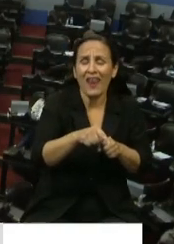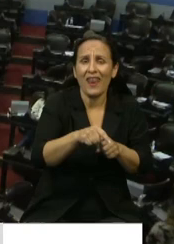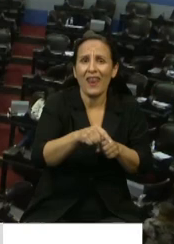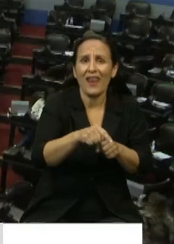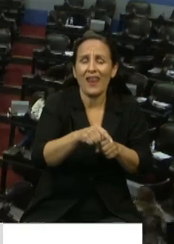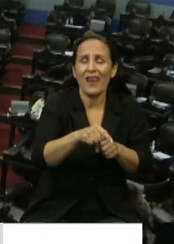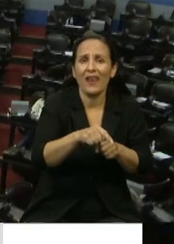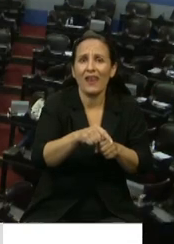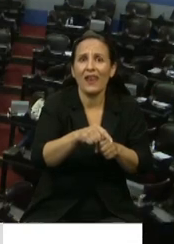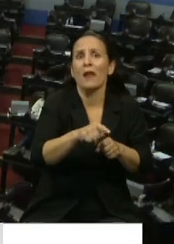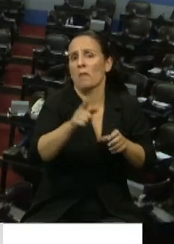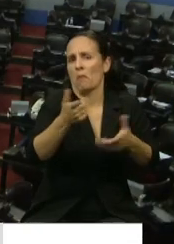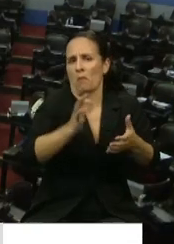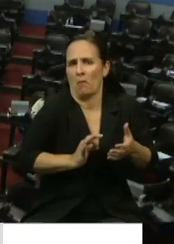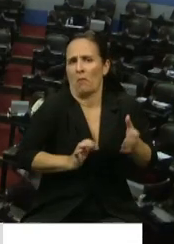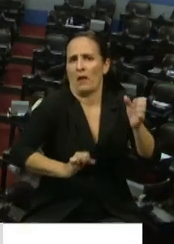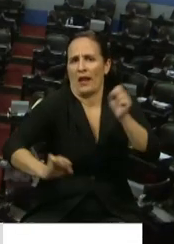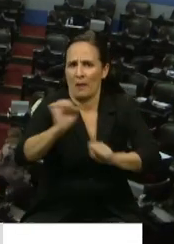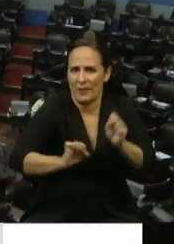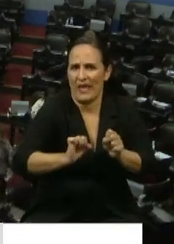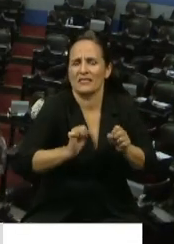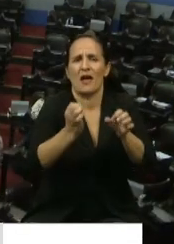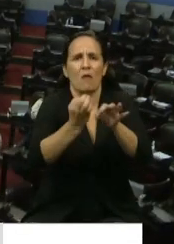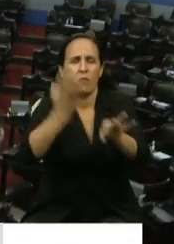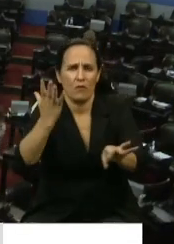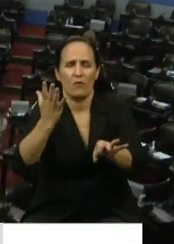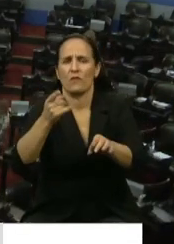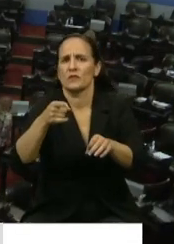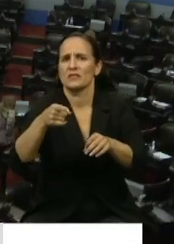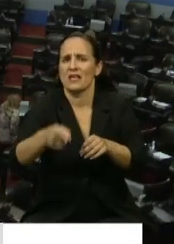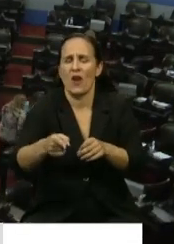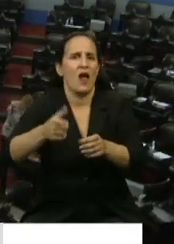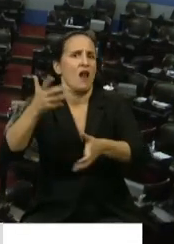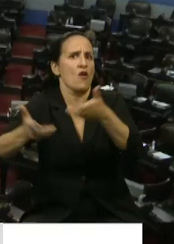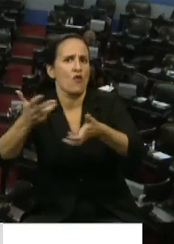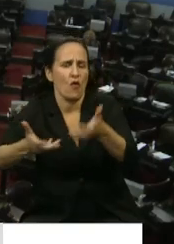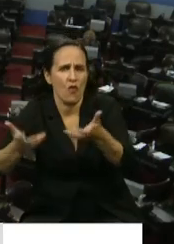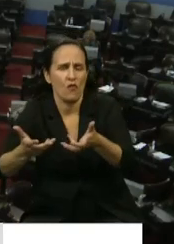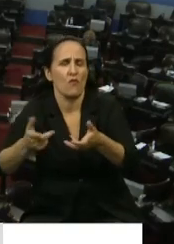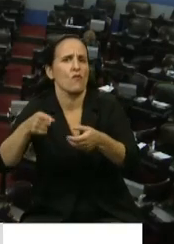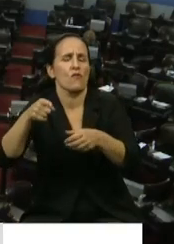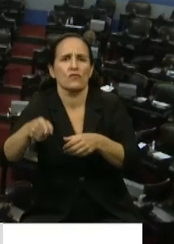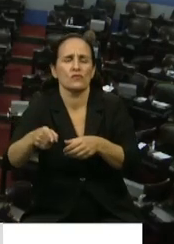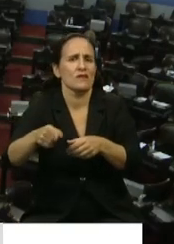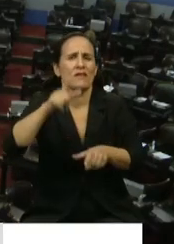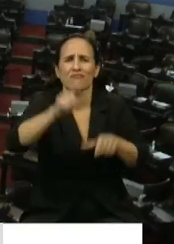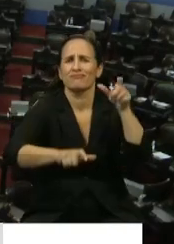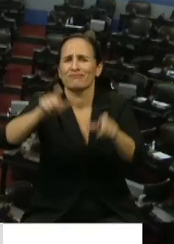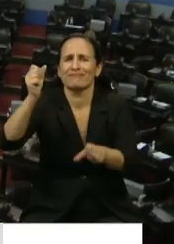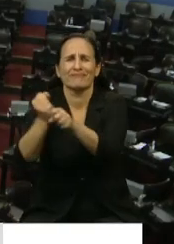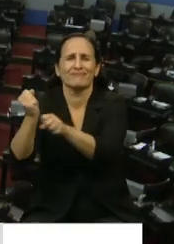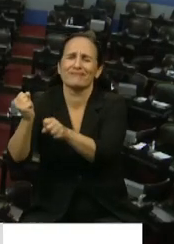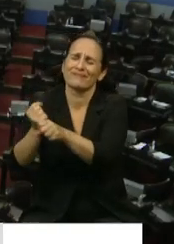de maestranza, de limpieza, de gastronomía, de apoyo a esas actividades